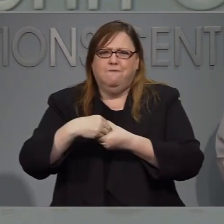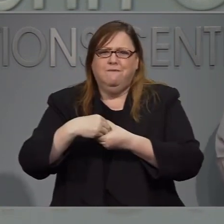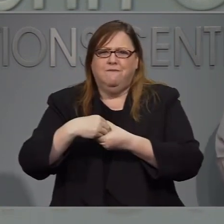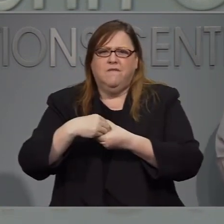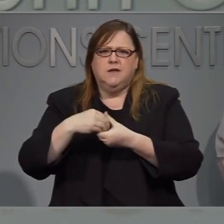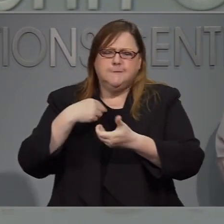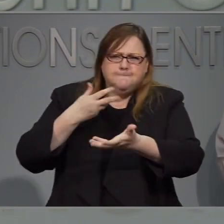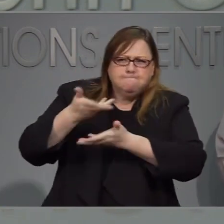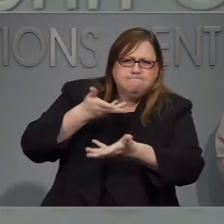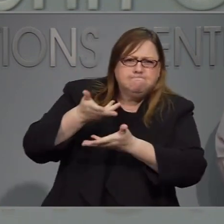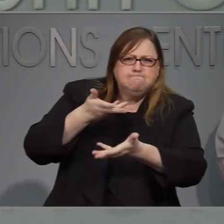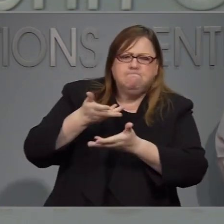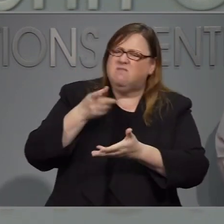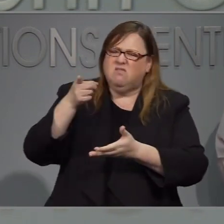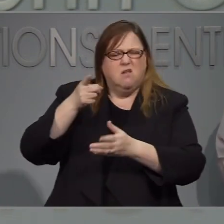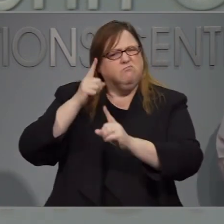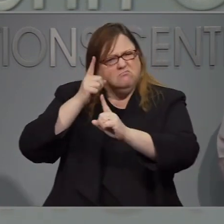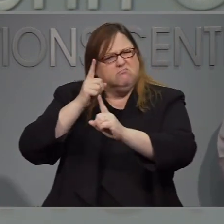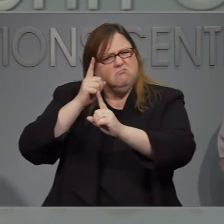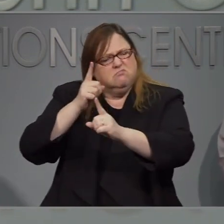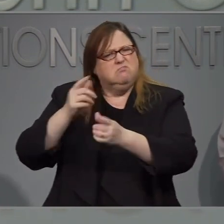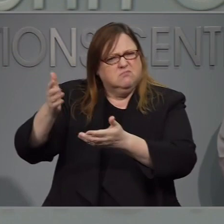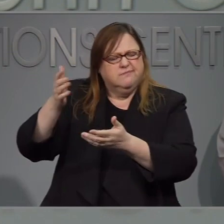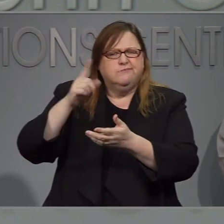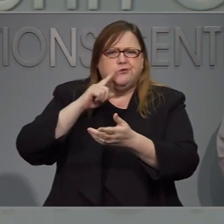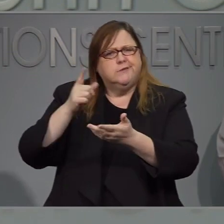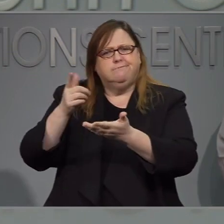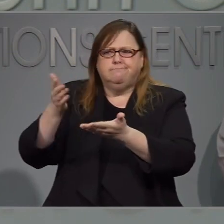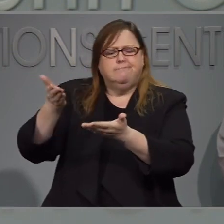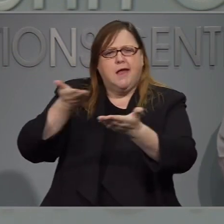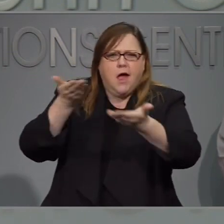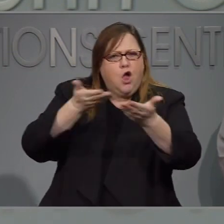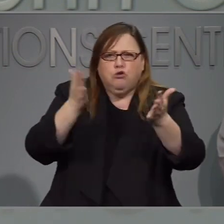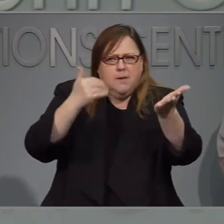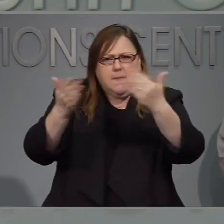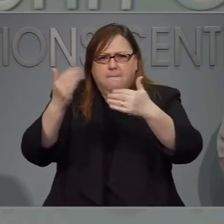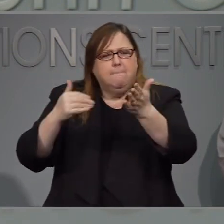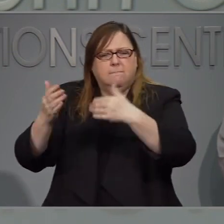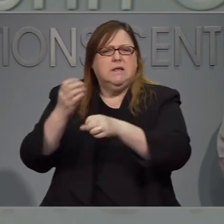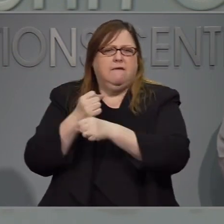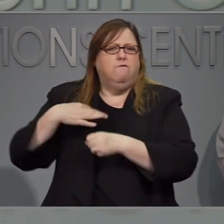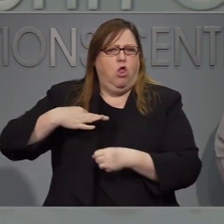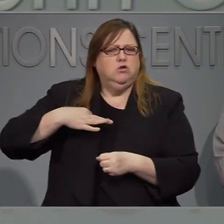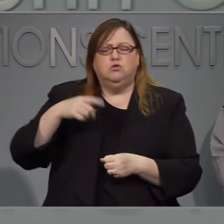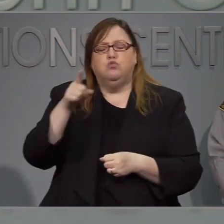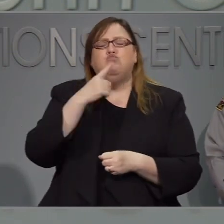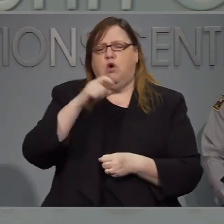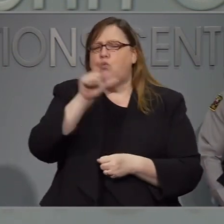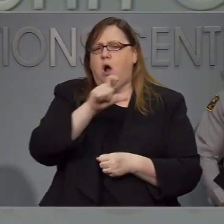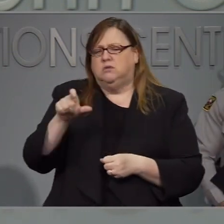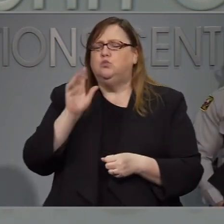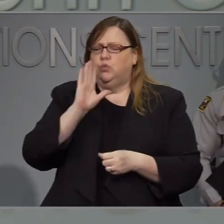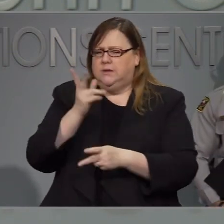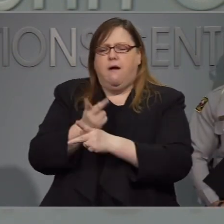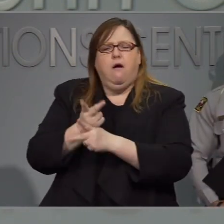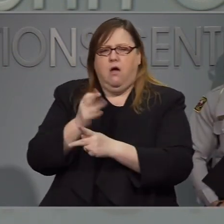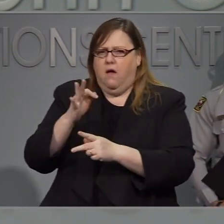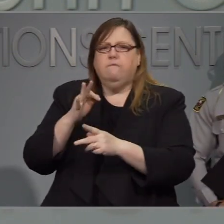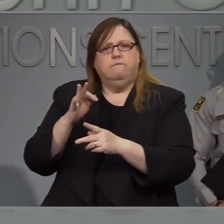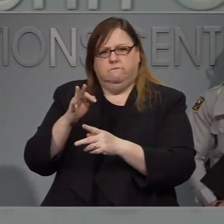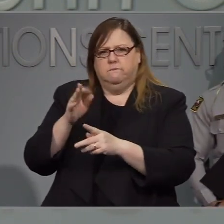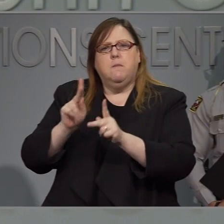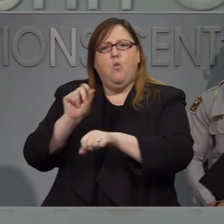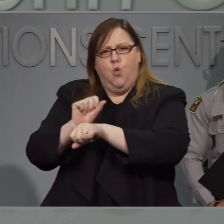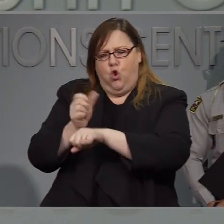están cooperando con nosotros, vamos a tener personal de la Cruz Roja en los albergues en segundo